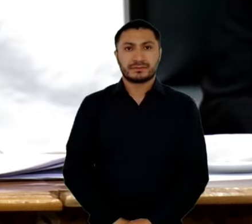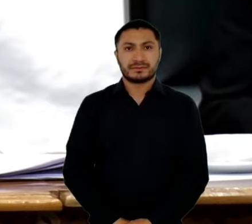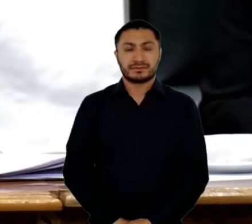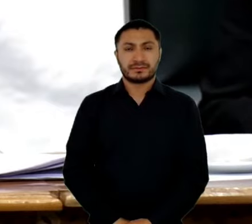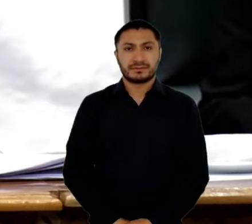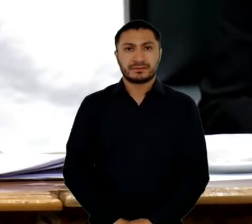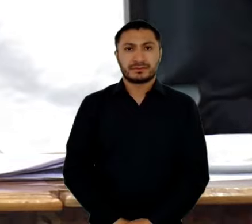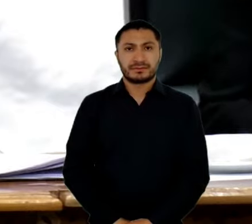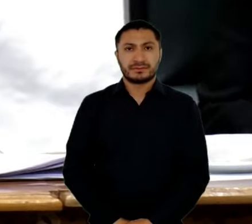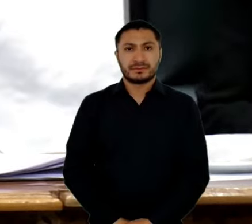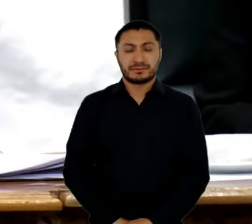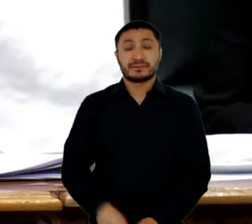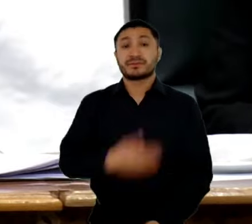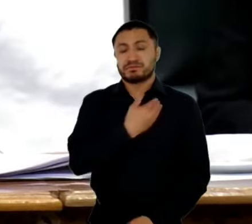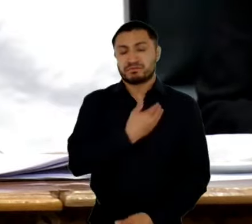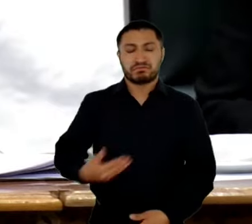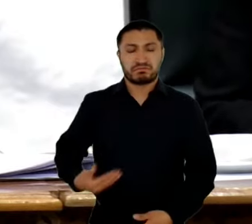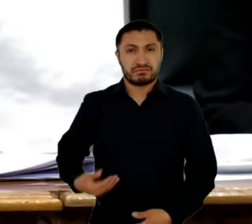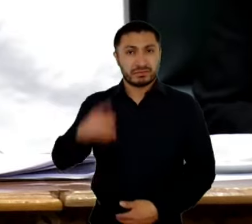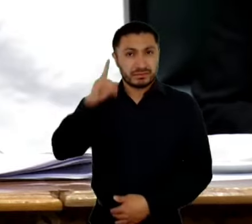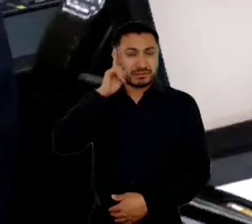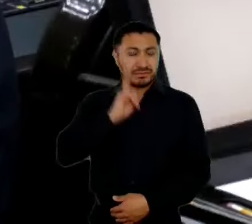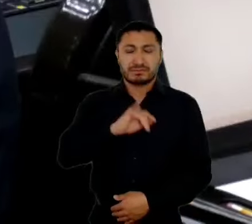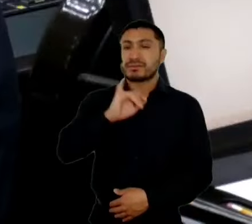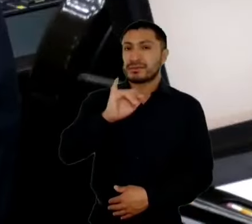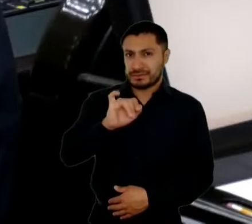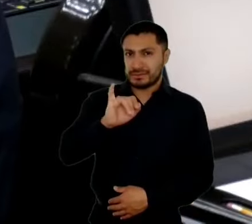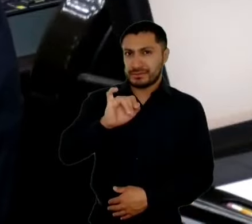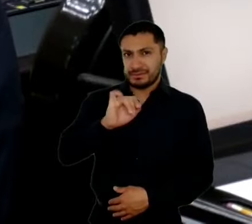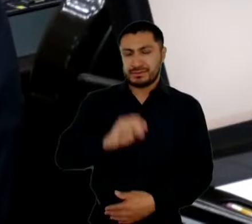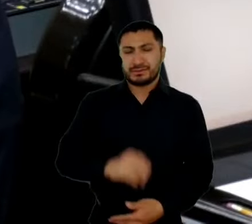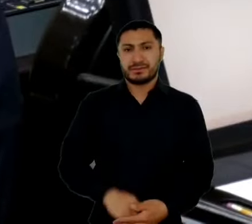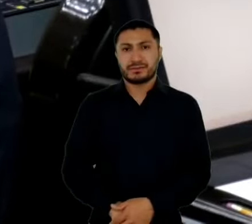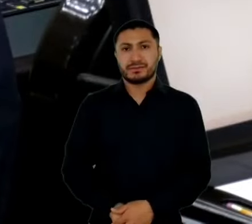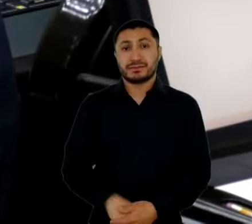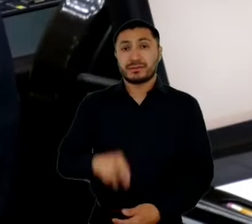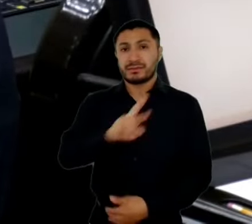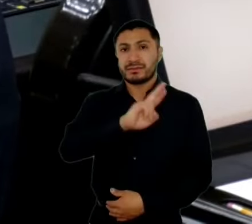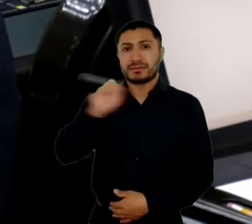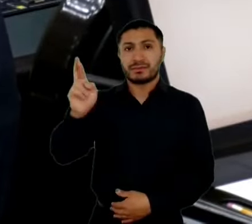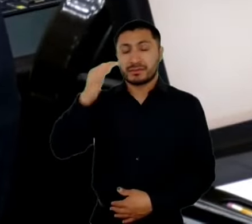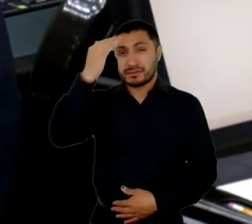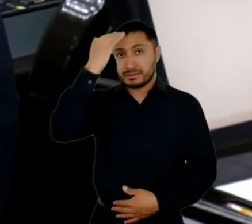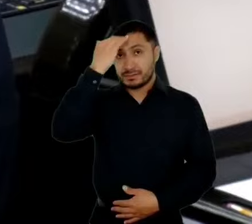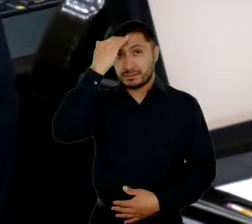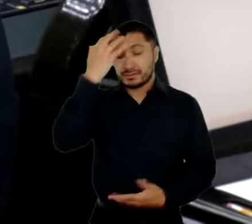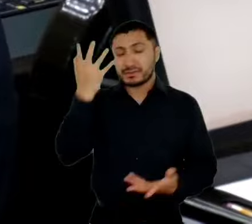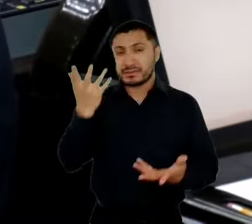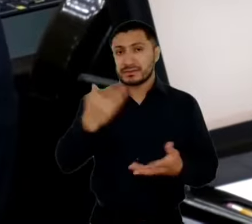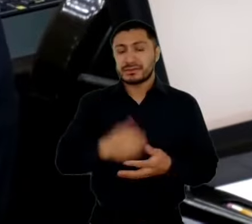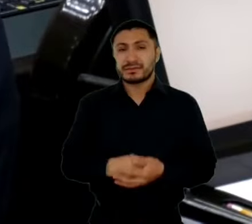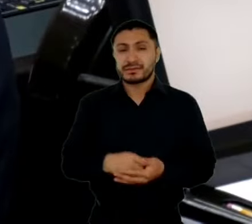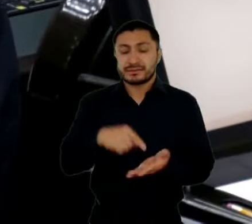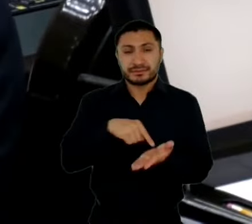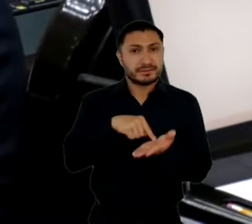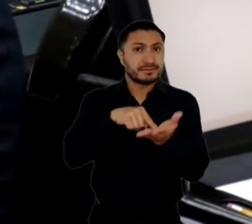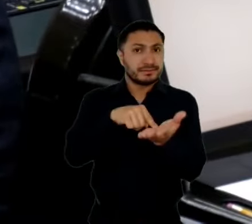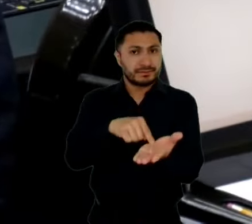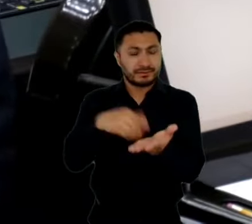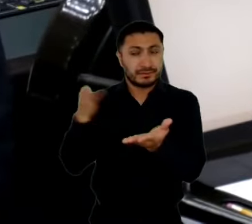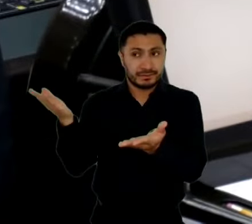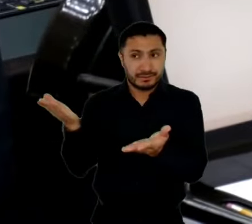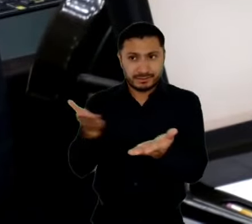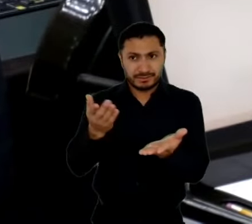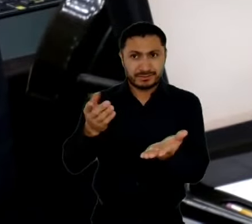Sí, Presidenta. Es para reconocer la iniciativa que presenta